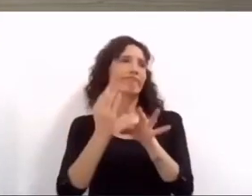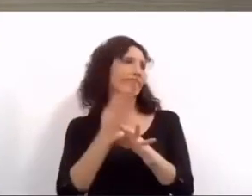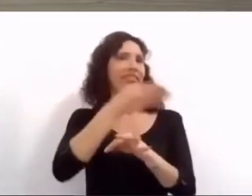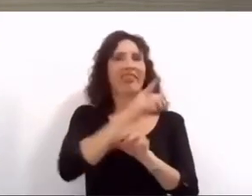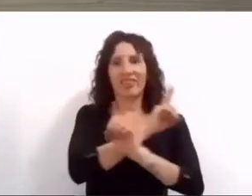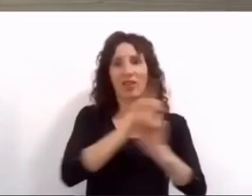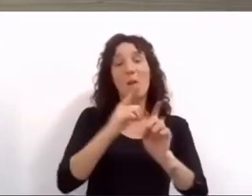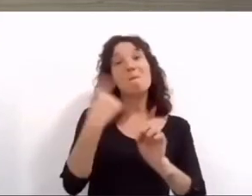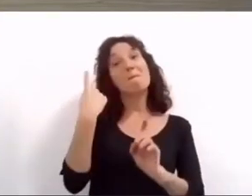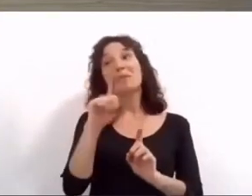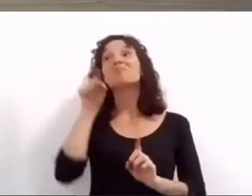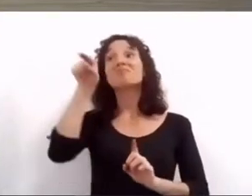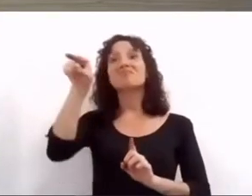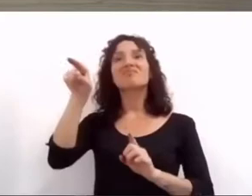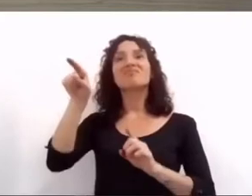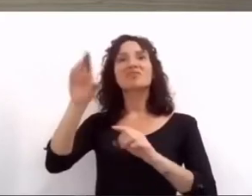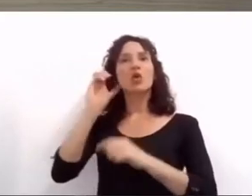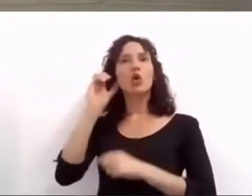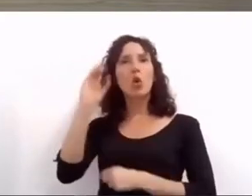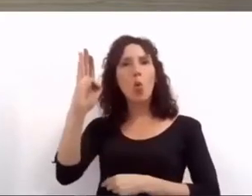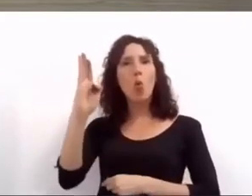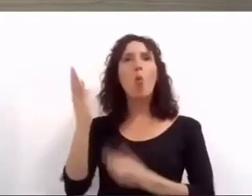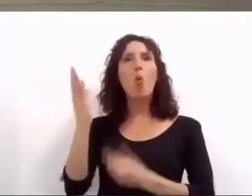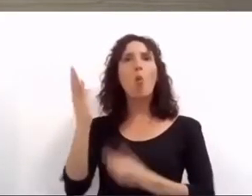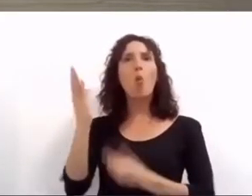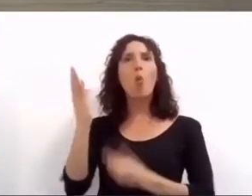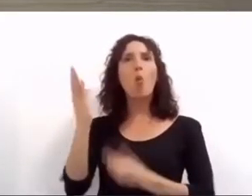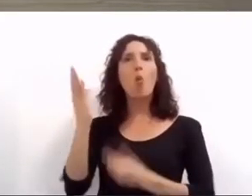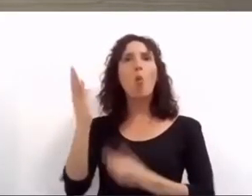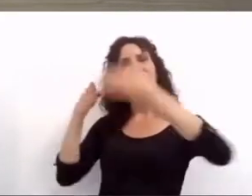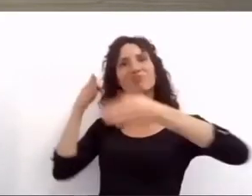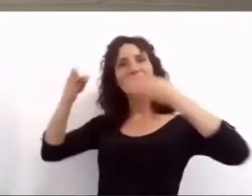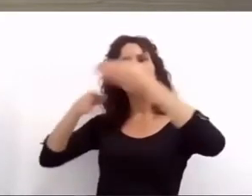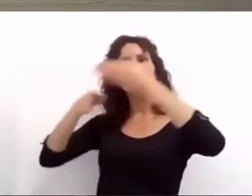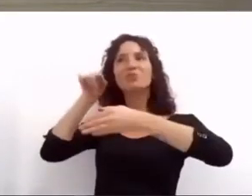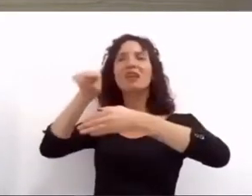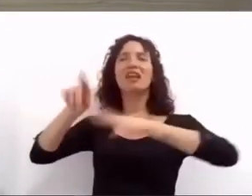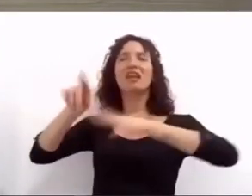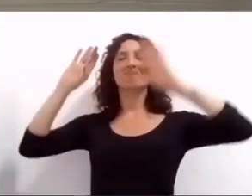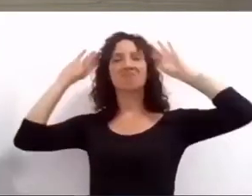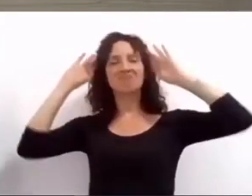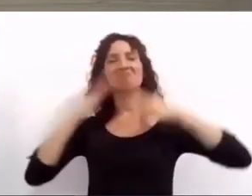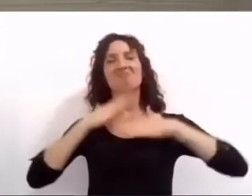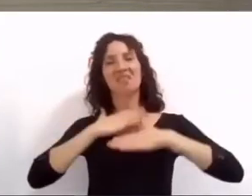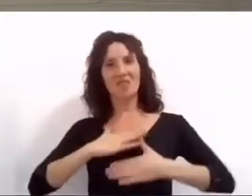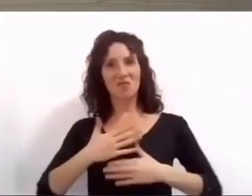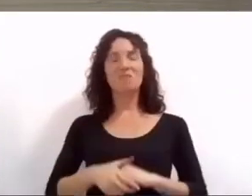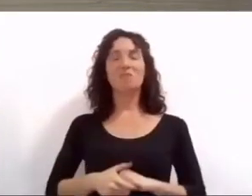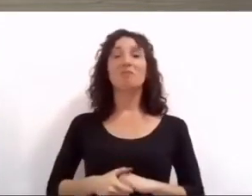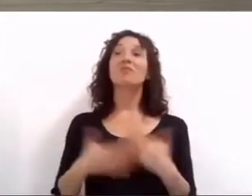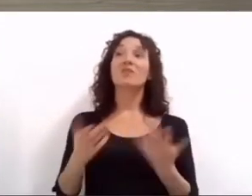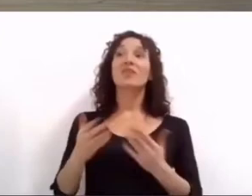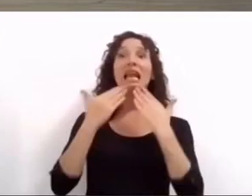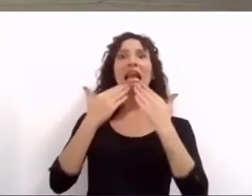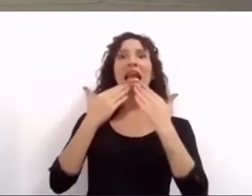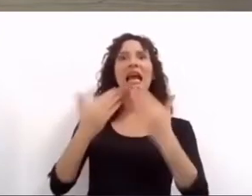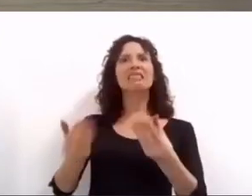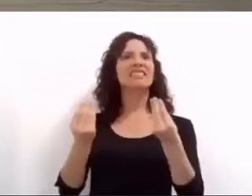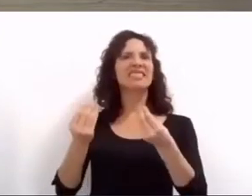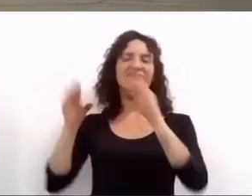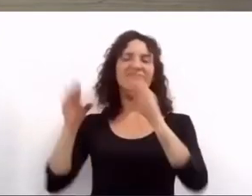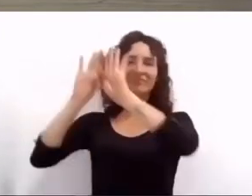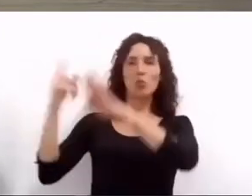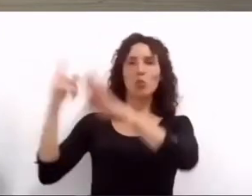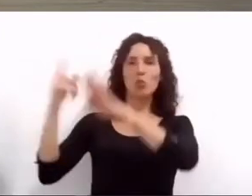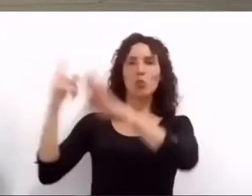el modelo de cuidado de nuestras colonias de verano es un aporte fundamental que podemos hacer desde el municipio para pensar una vuelta a las